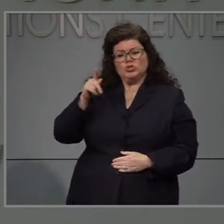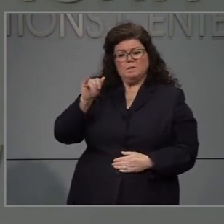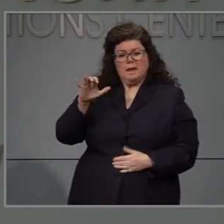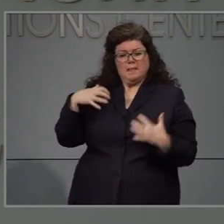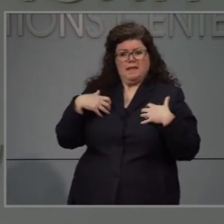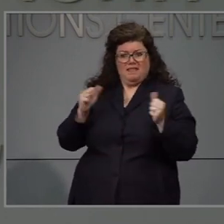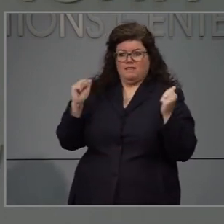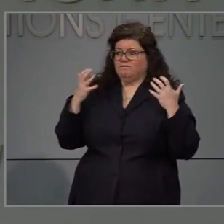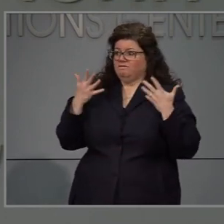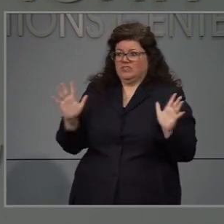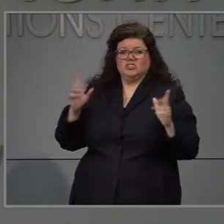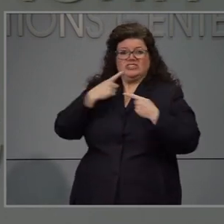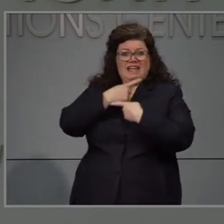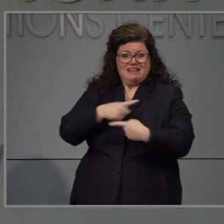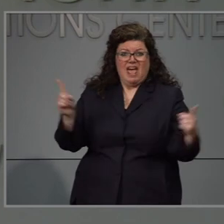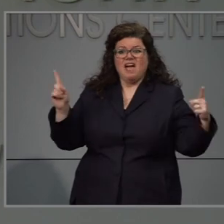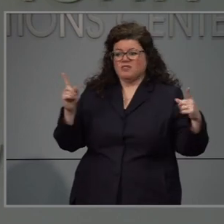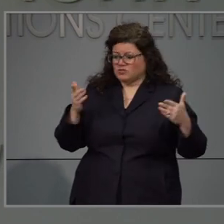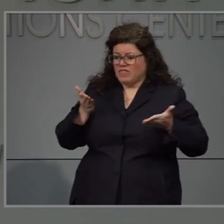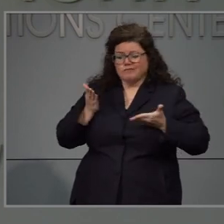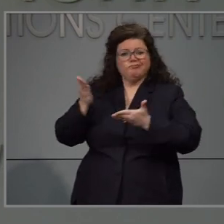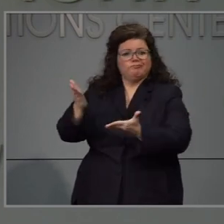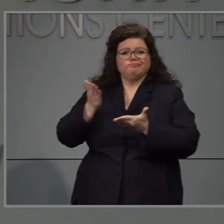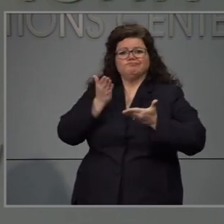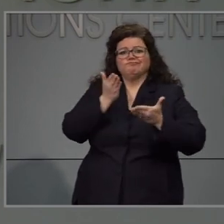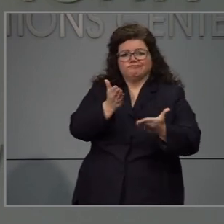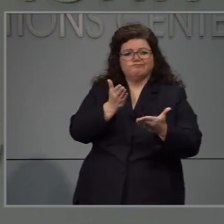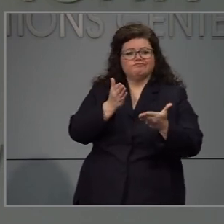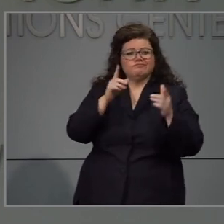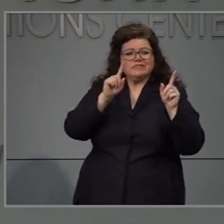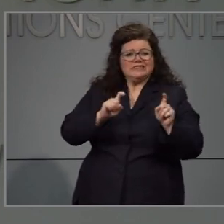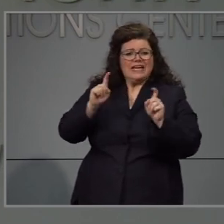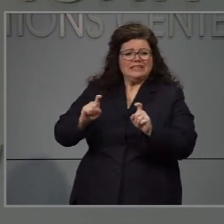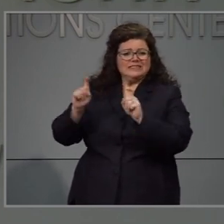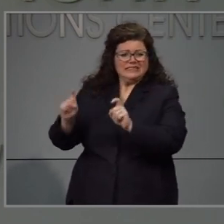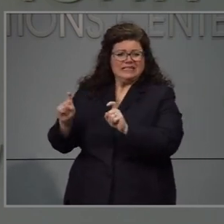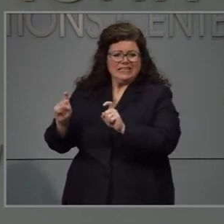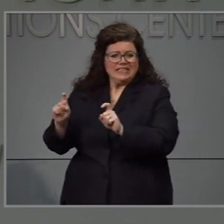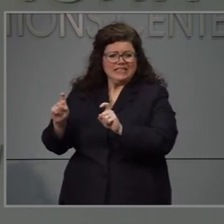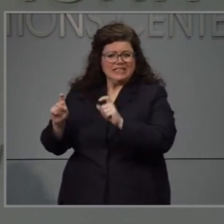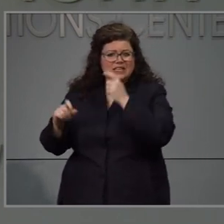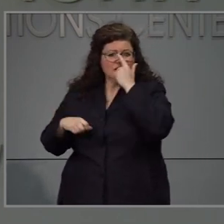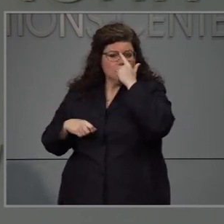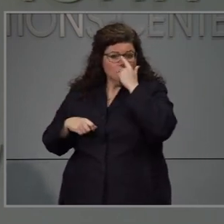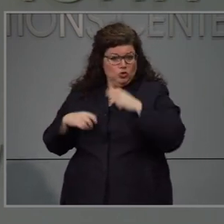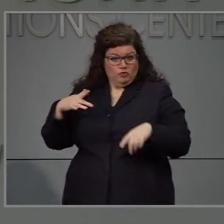El departamento de salud pública de Georgia y dije que están ofreciendo pruebas.